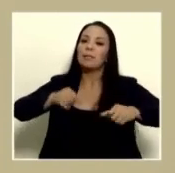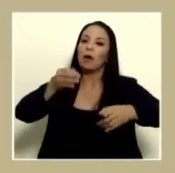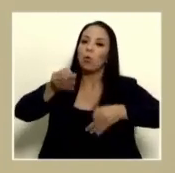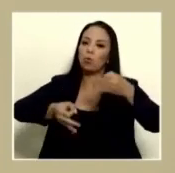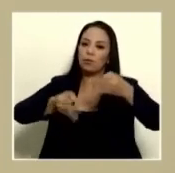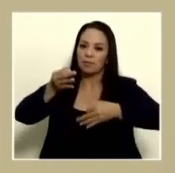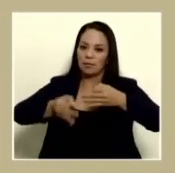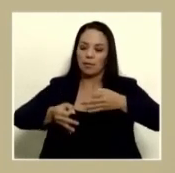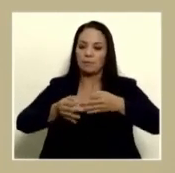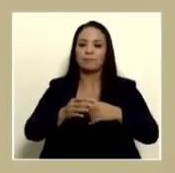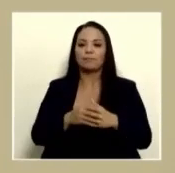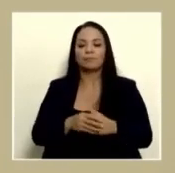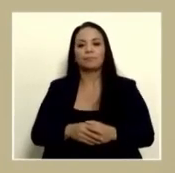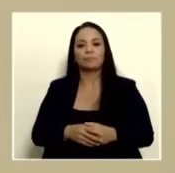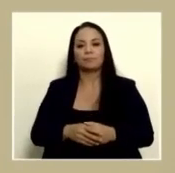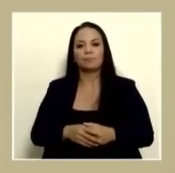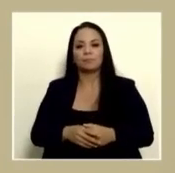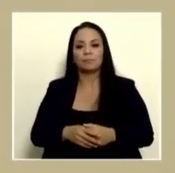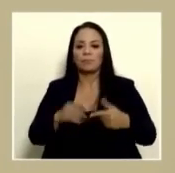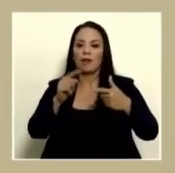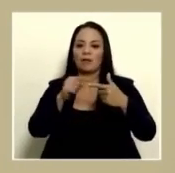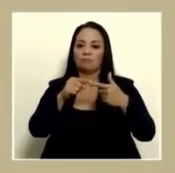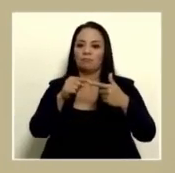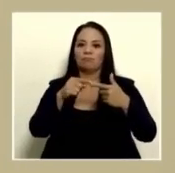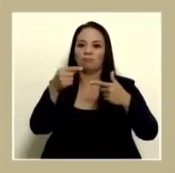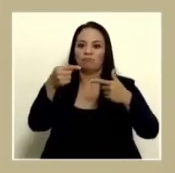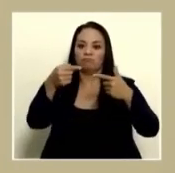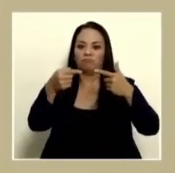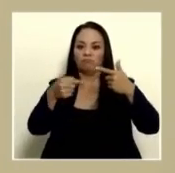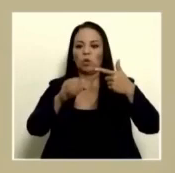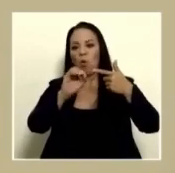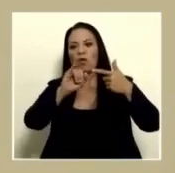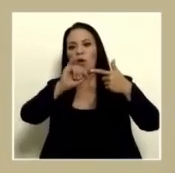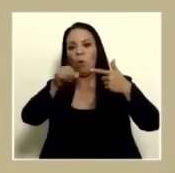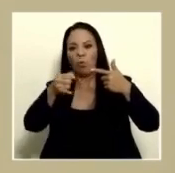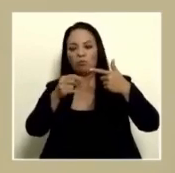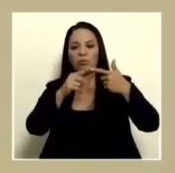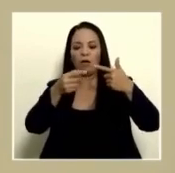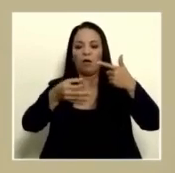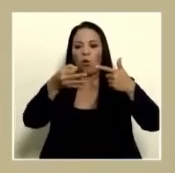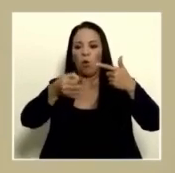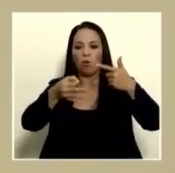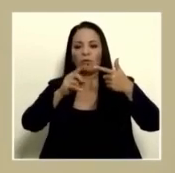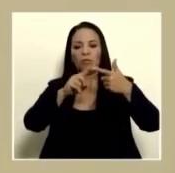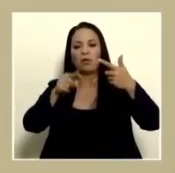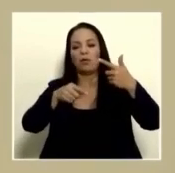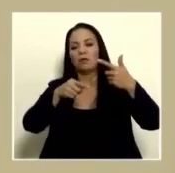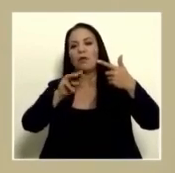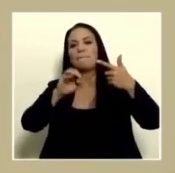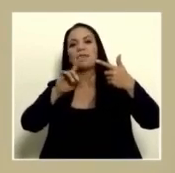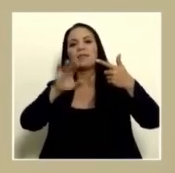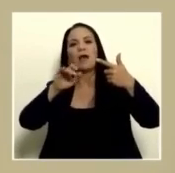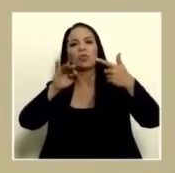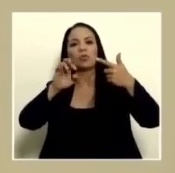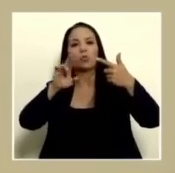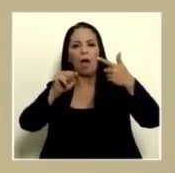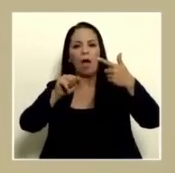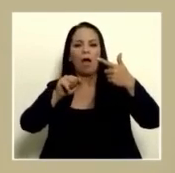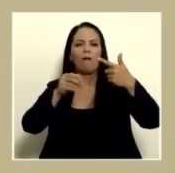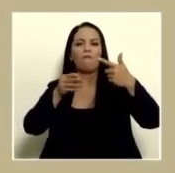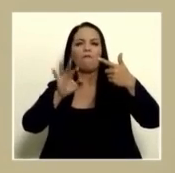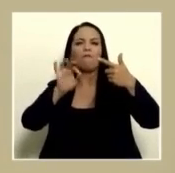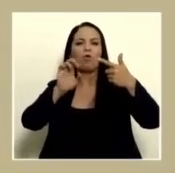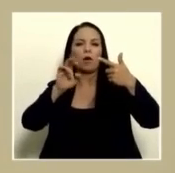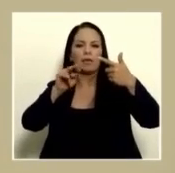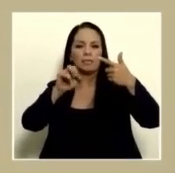que tiene muchísimos elementos OIJ cortes medicatura forense la parte más